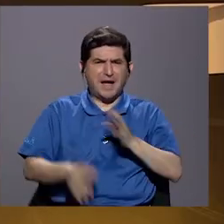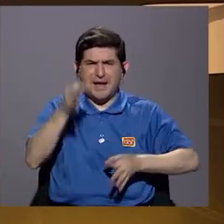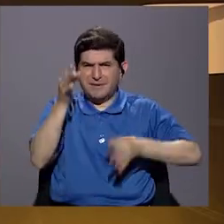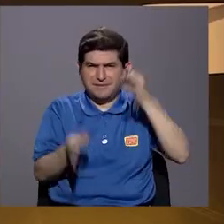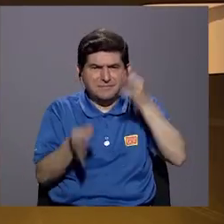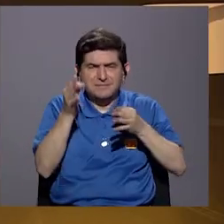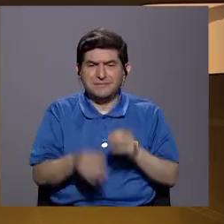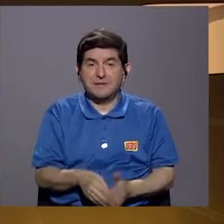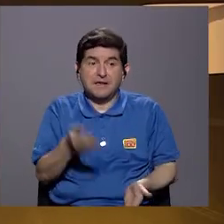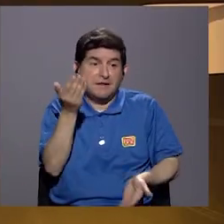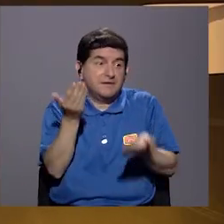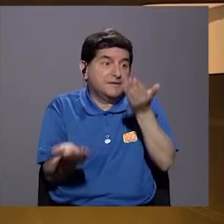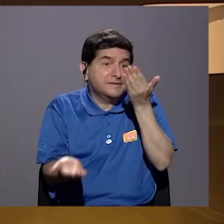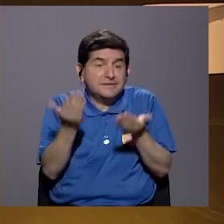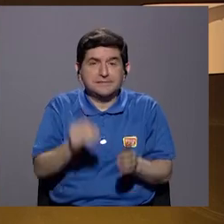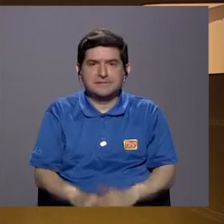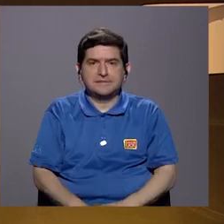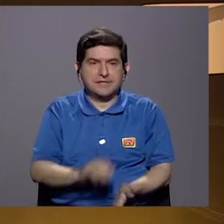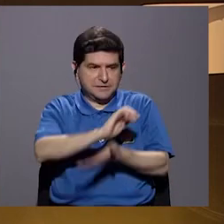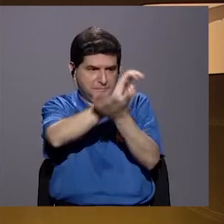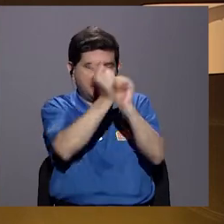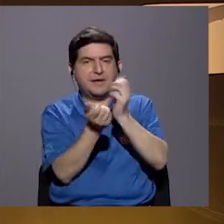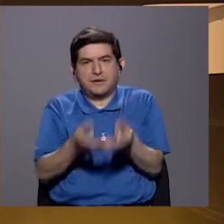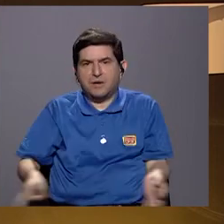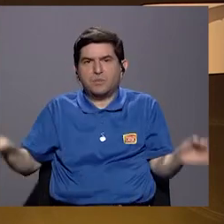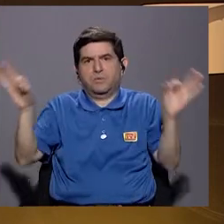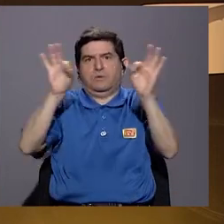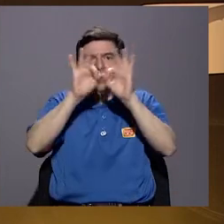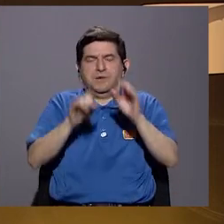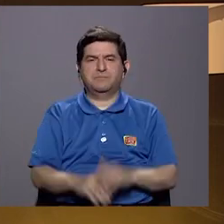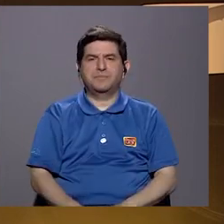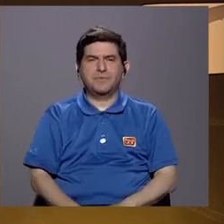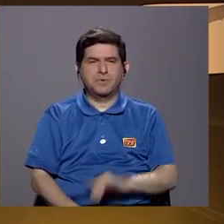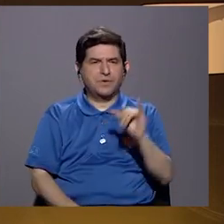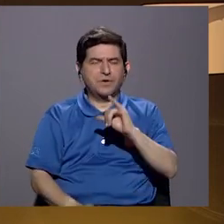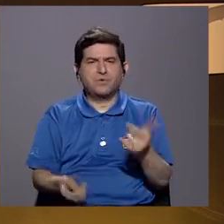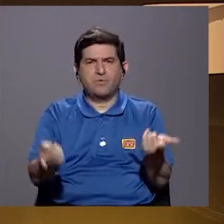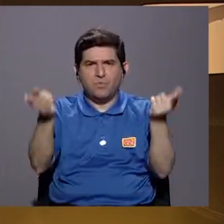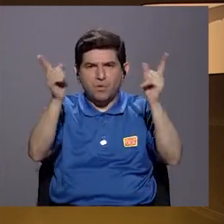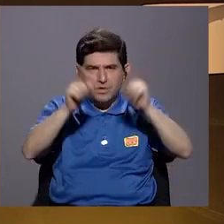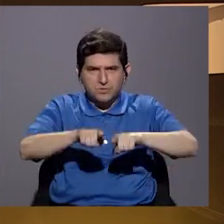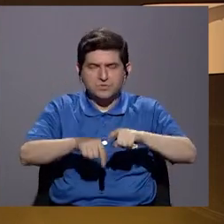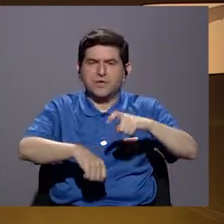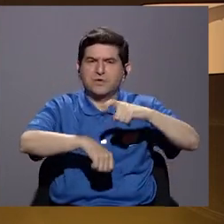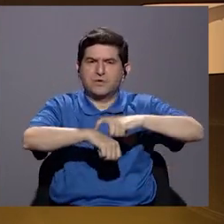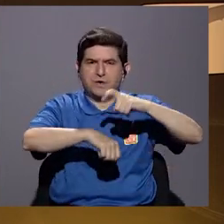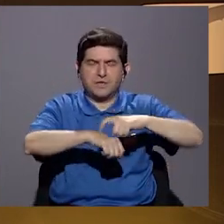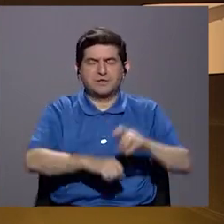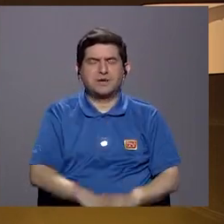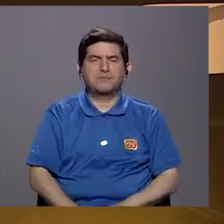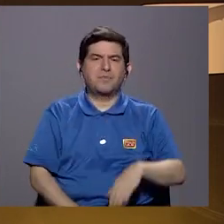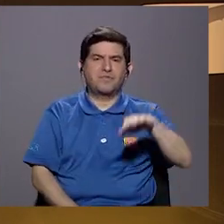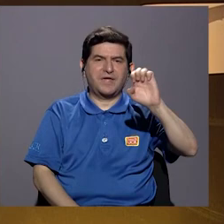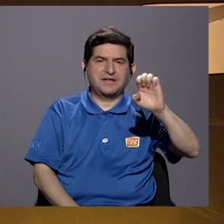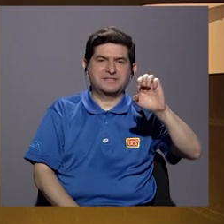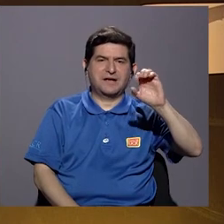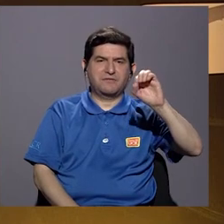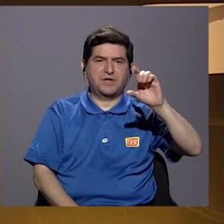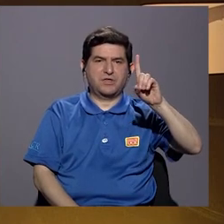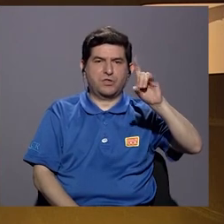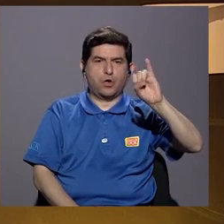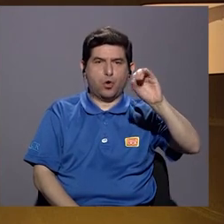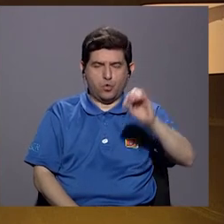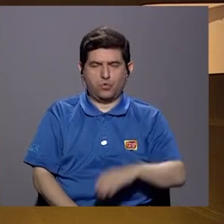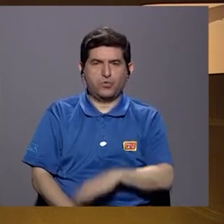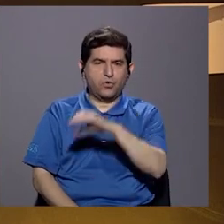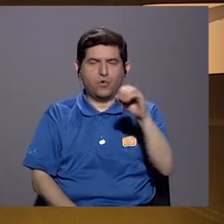Justicia como tal, un poco para hacer una gran reforma. Digamos como lo que sucedió en el tiempo de doña Elizabeth Odio,